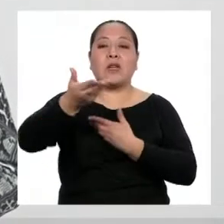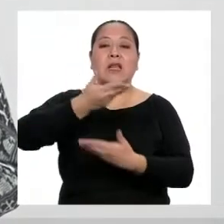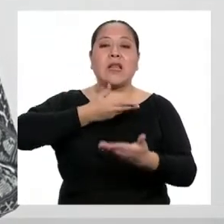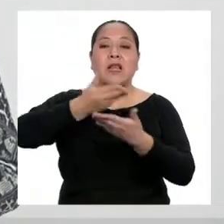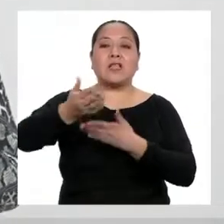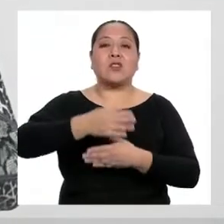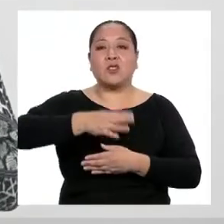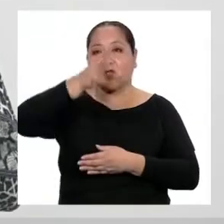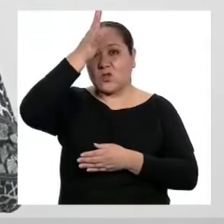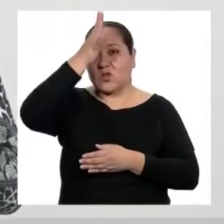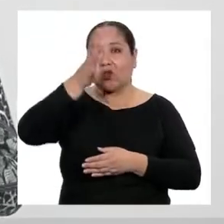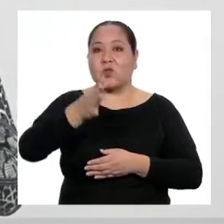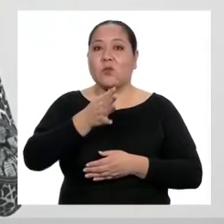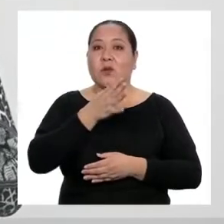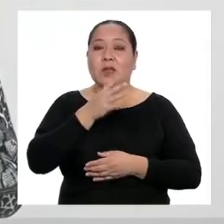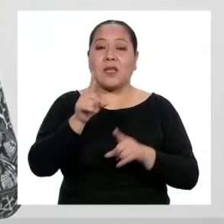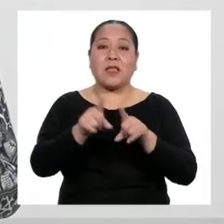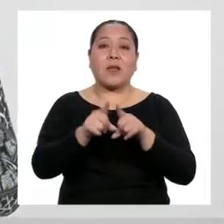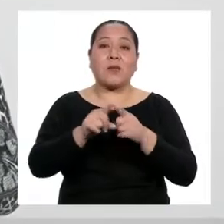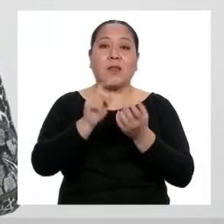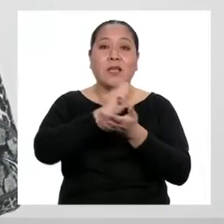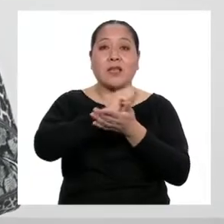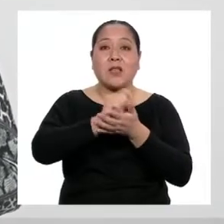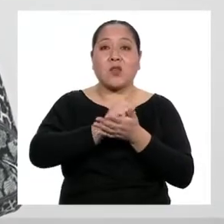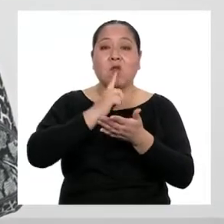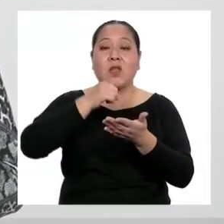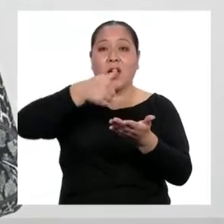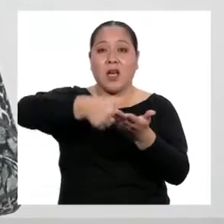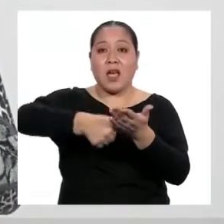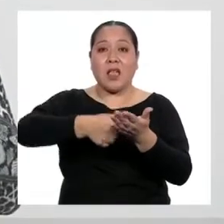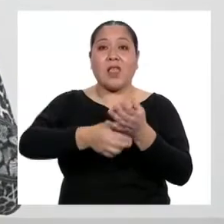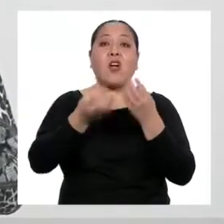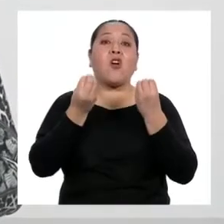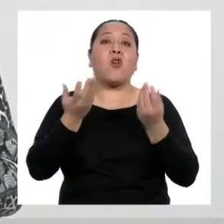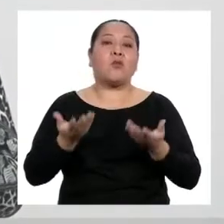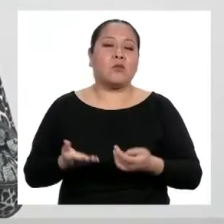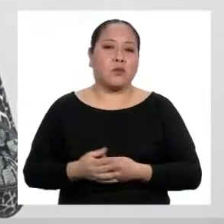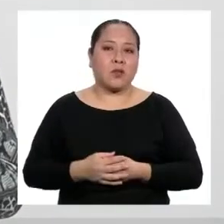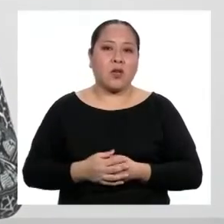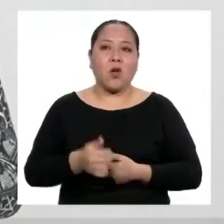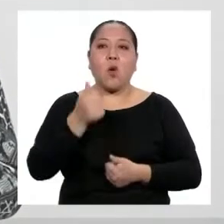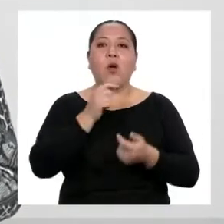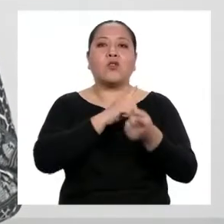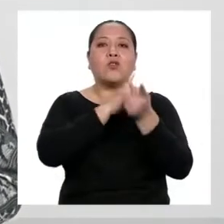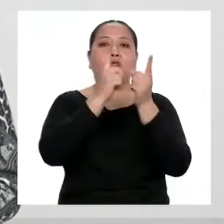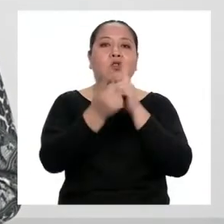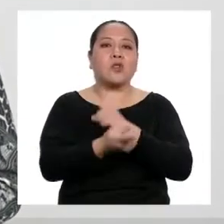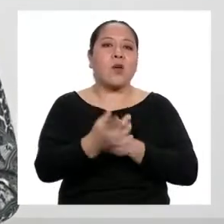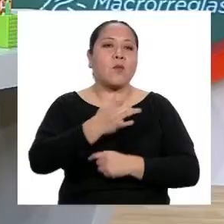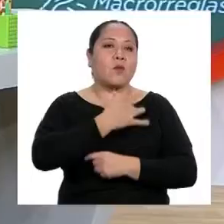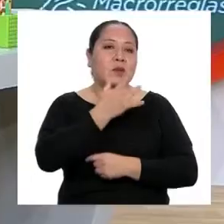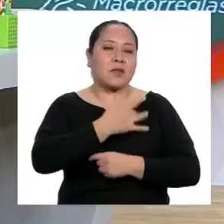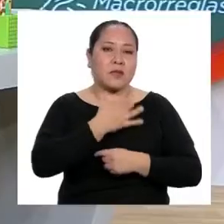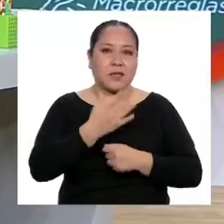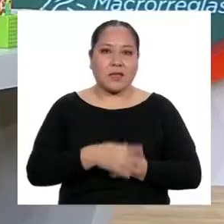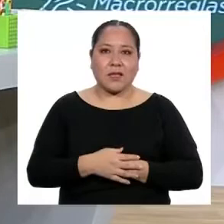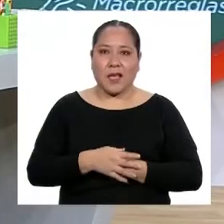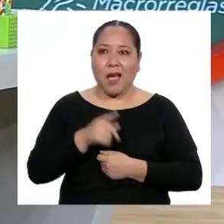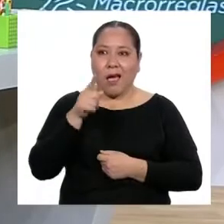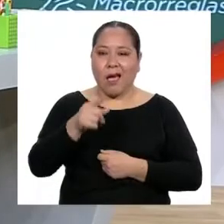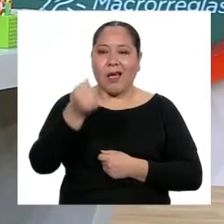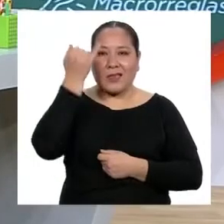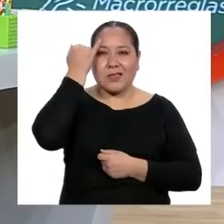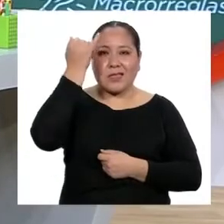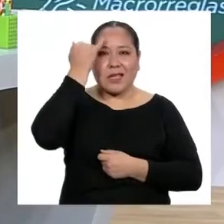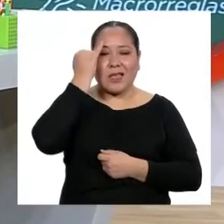con sus padres y escribirán una carta sobre quiénes son y los cambios que están experimentando. Esta idea